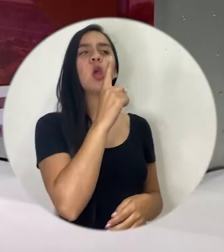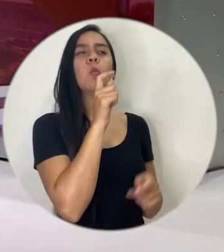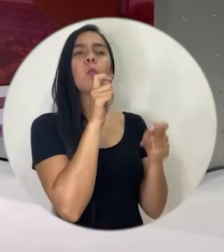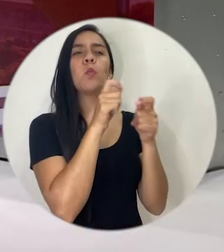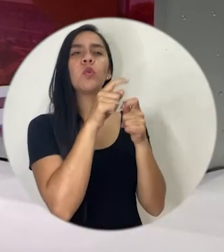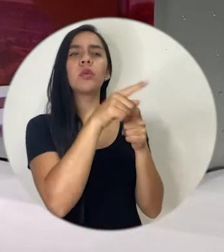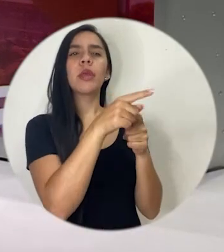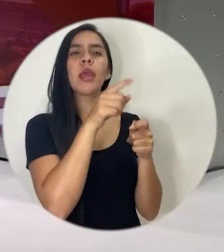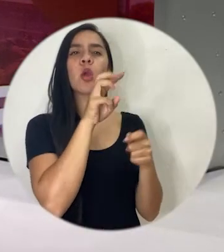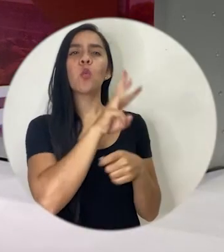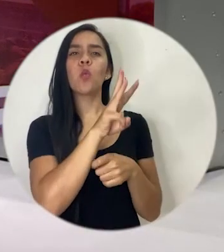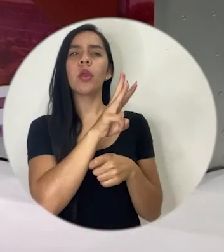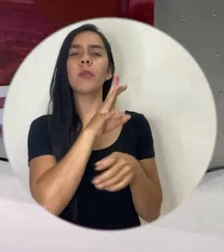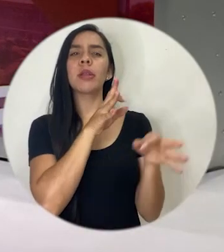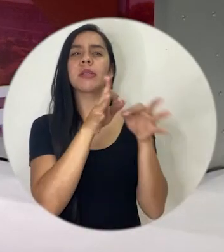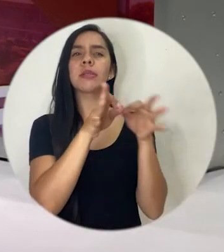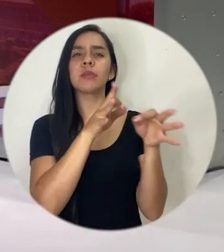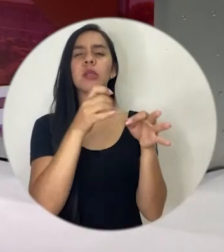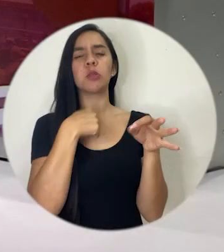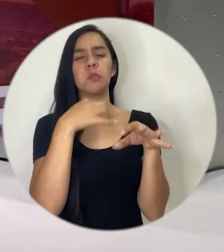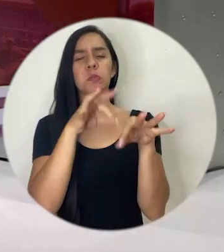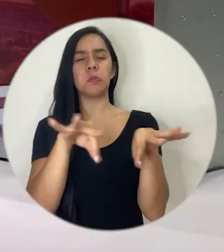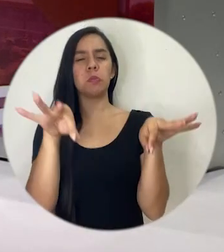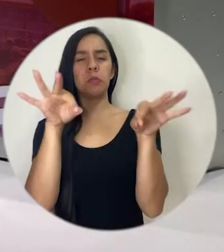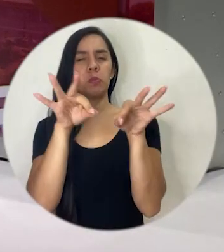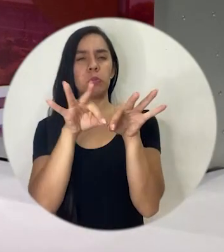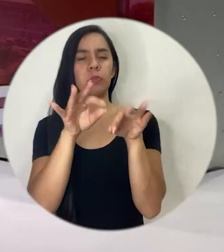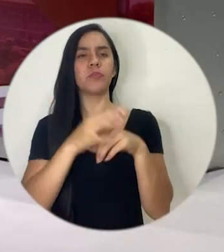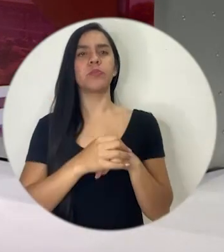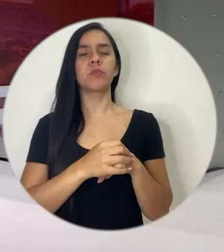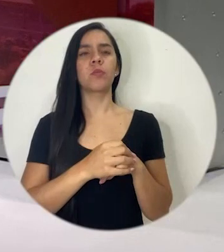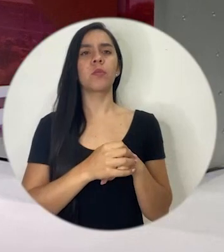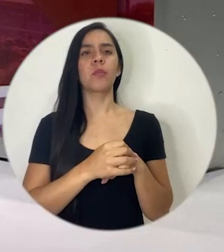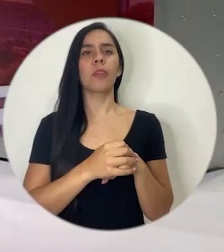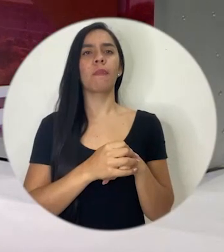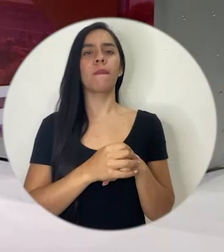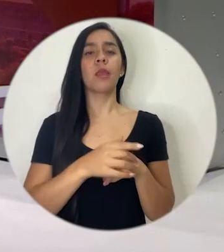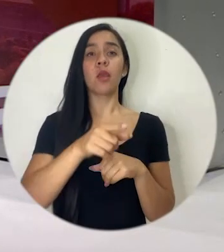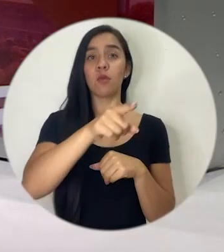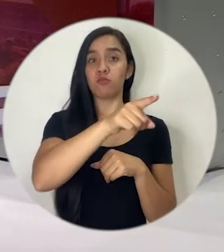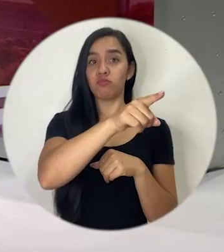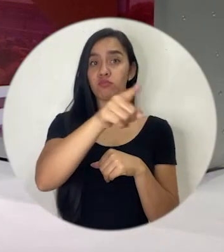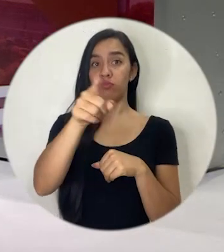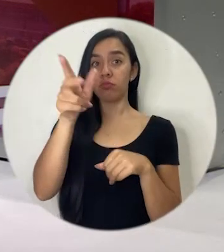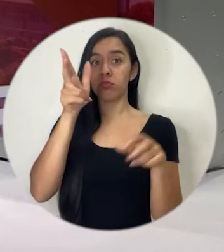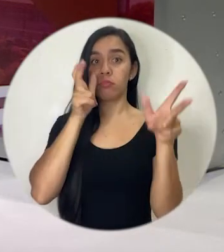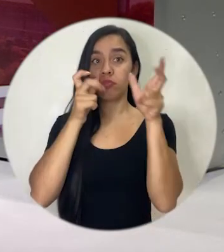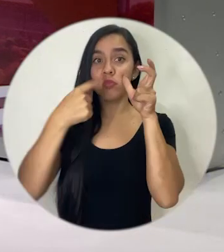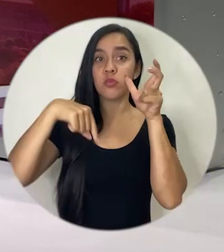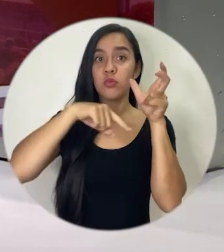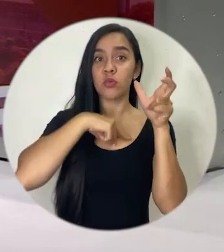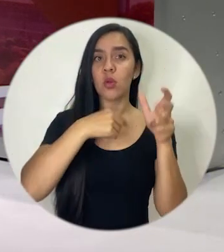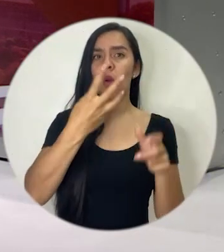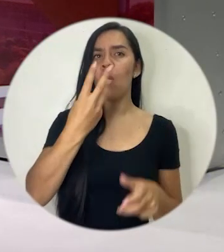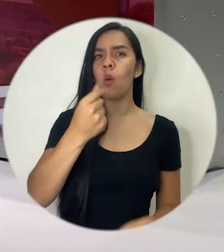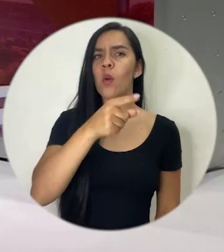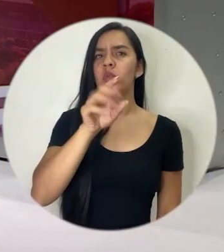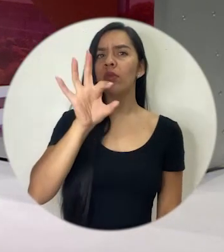al cual me parece que es importante ¿cuántos de los que nos están escuchando por ejemplo son fiadores